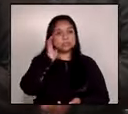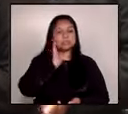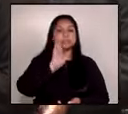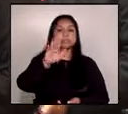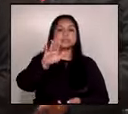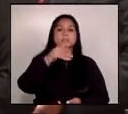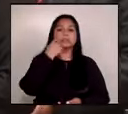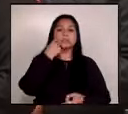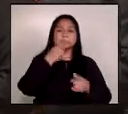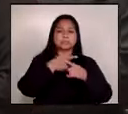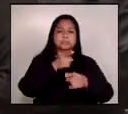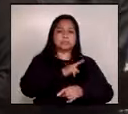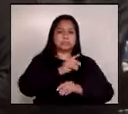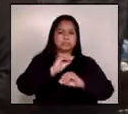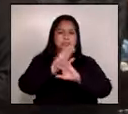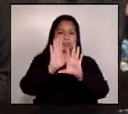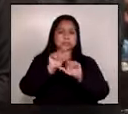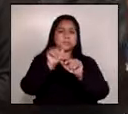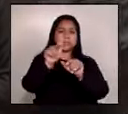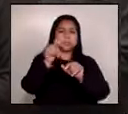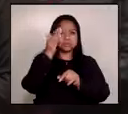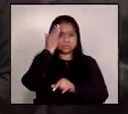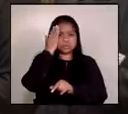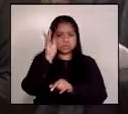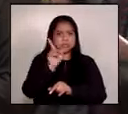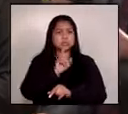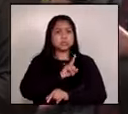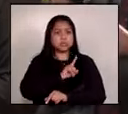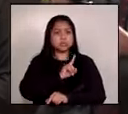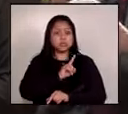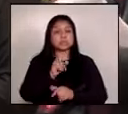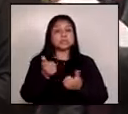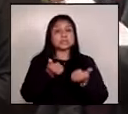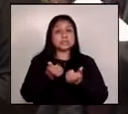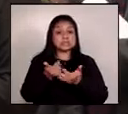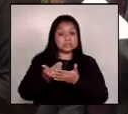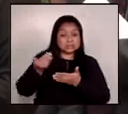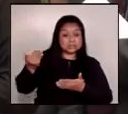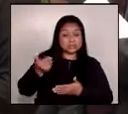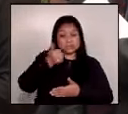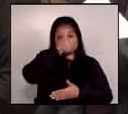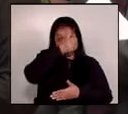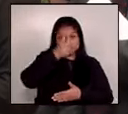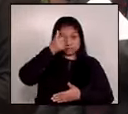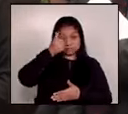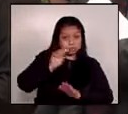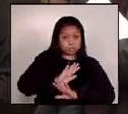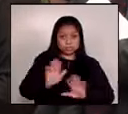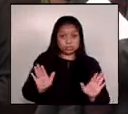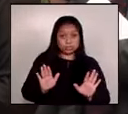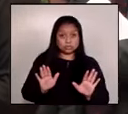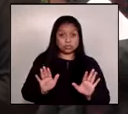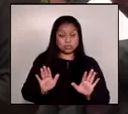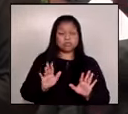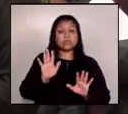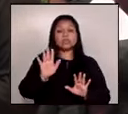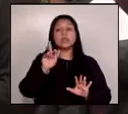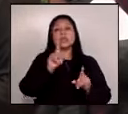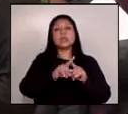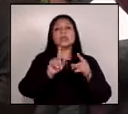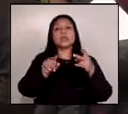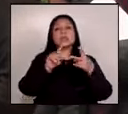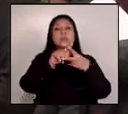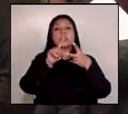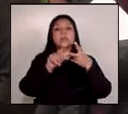que ustedes de los que ustedes ya tienen indicios son solo de la administración anterior del expresidente Alejandro de Matei y quiero preguntarle dos